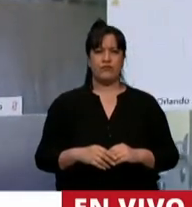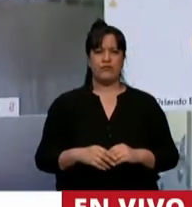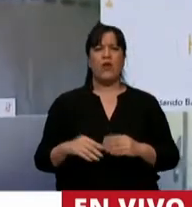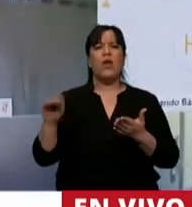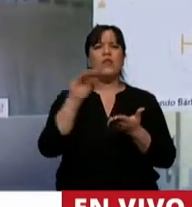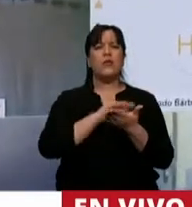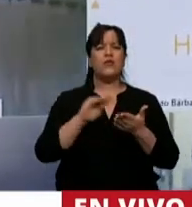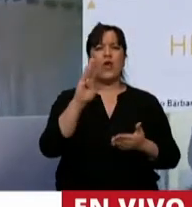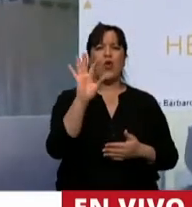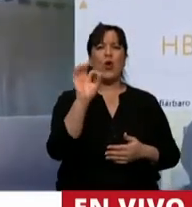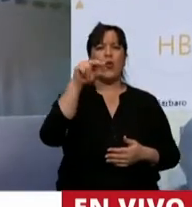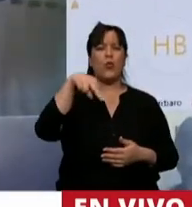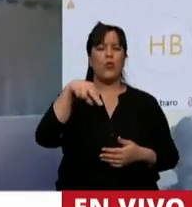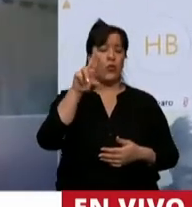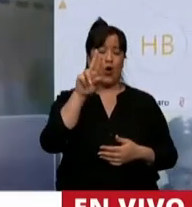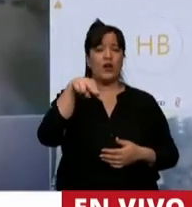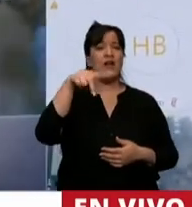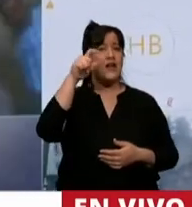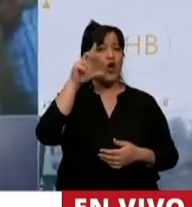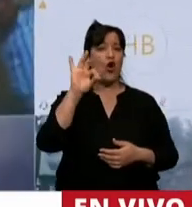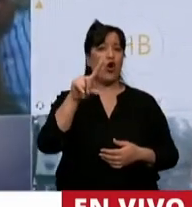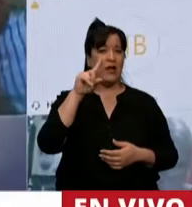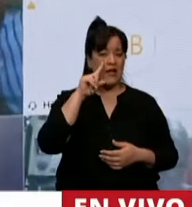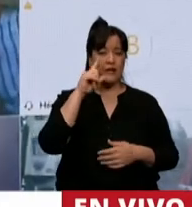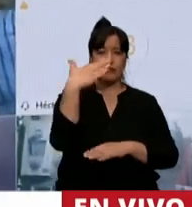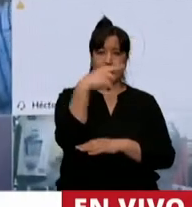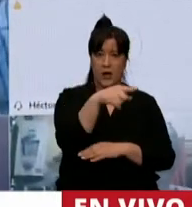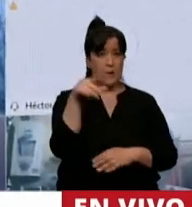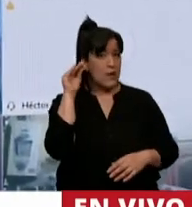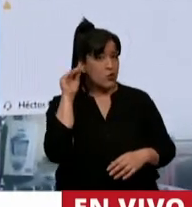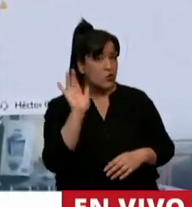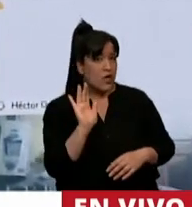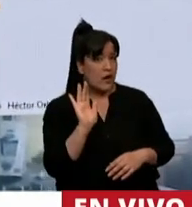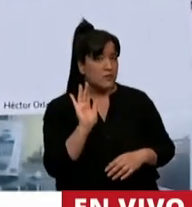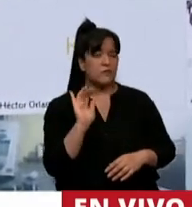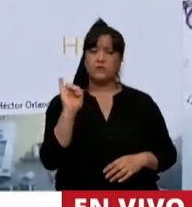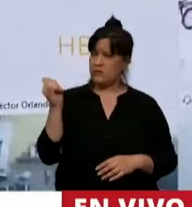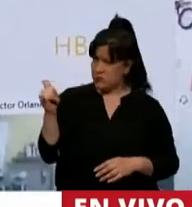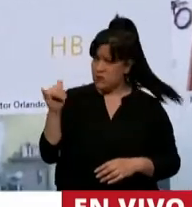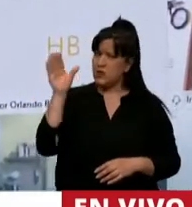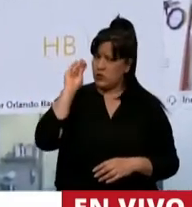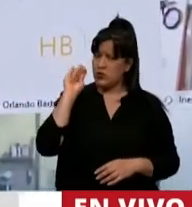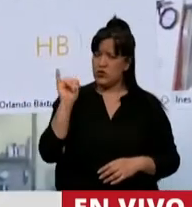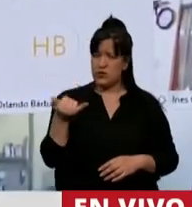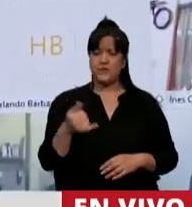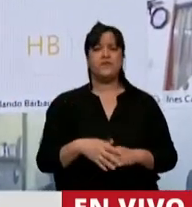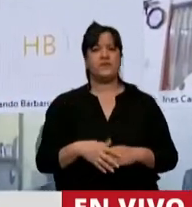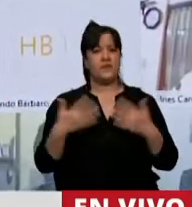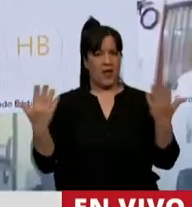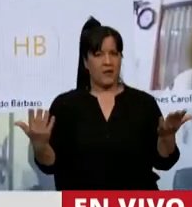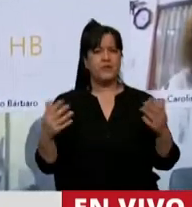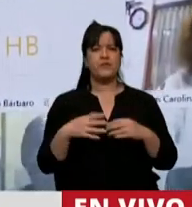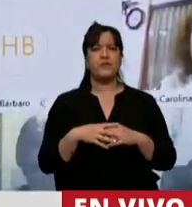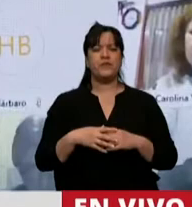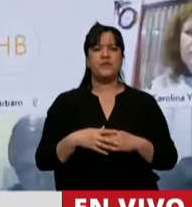Diputado Borgnoli en el uso de la palabra. ¿Me escucha ahí señor Presidente? Sí, diputado. Gracias,